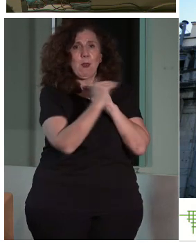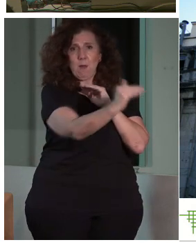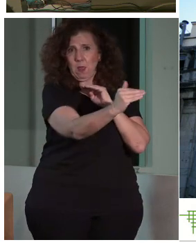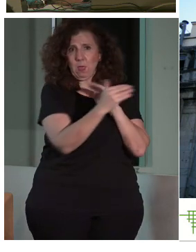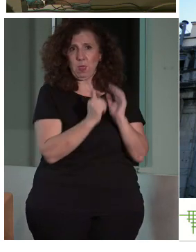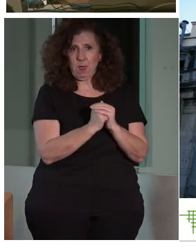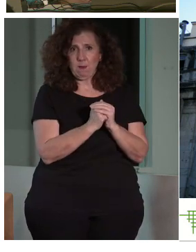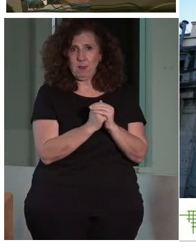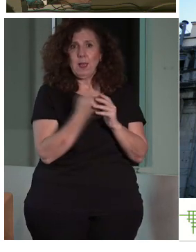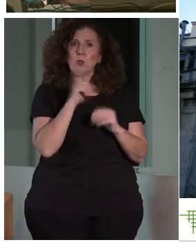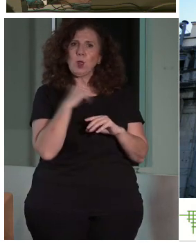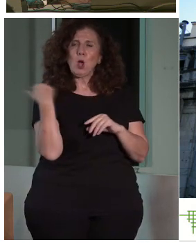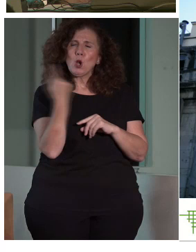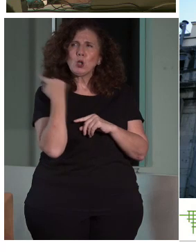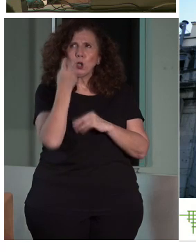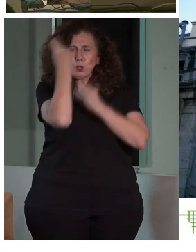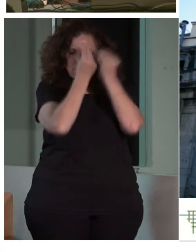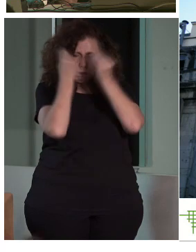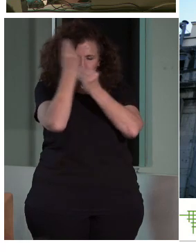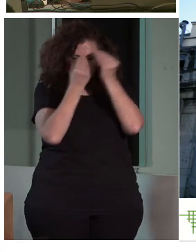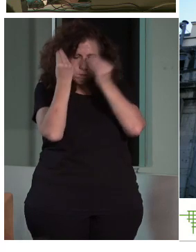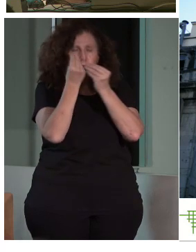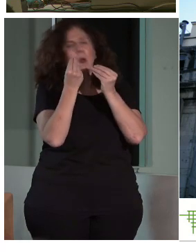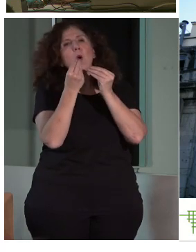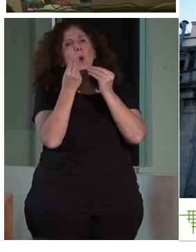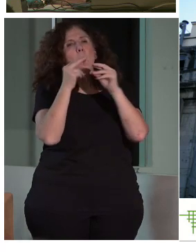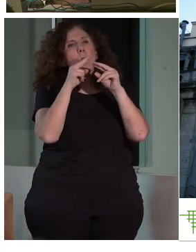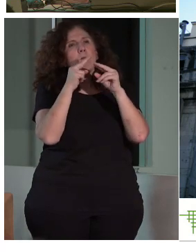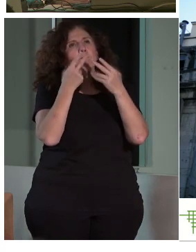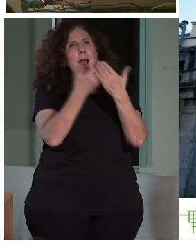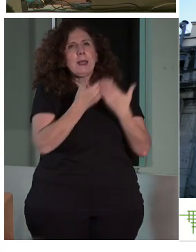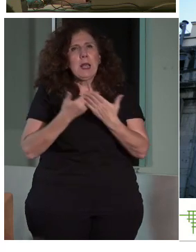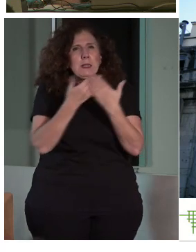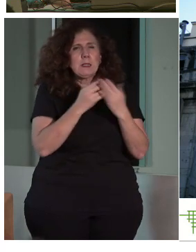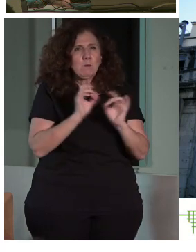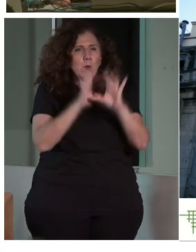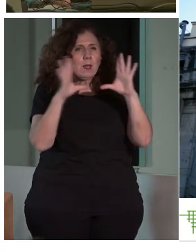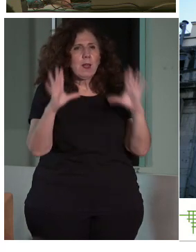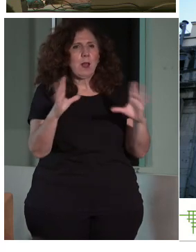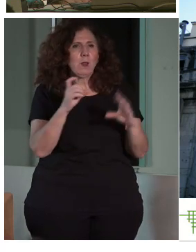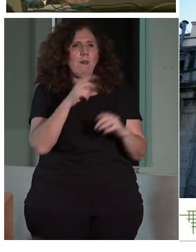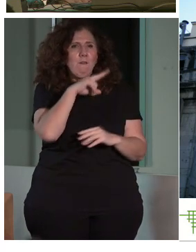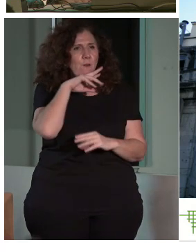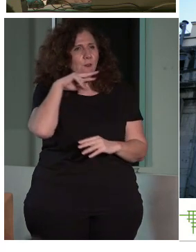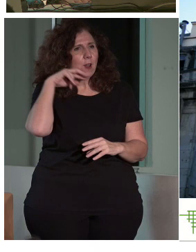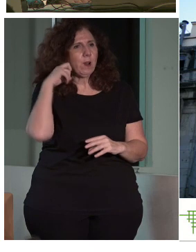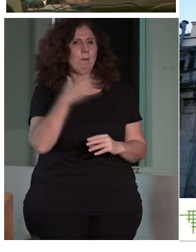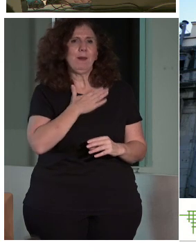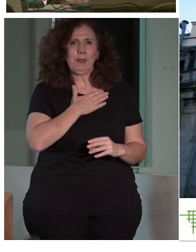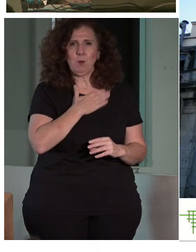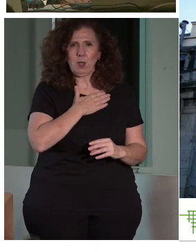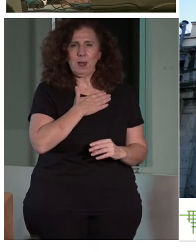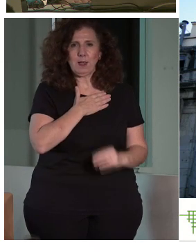hicimos un análisis, sobre todo ayudados por el Instituto de Patrimonio Cultural, en el que se establecían algunos de esos valores patrimoniales.